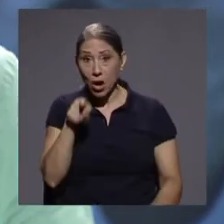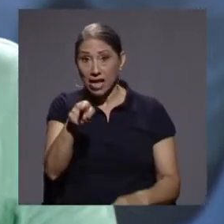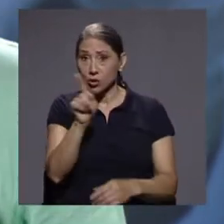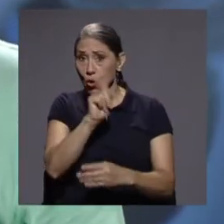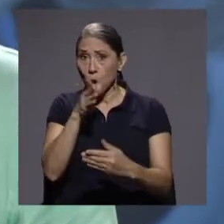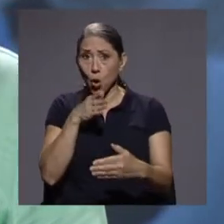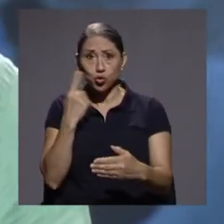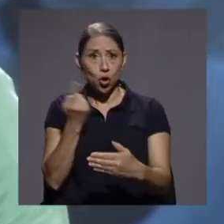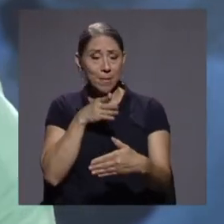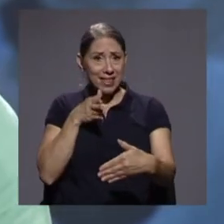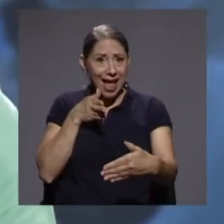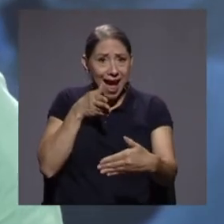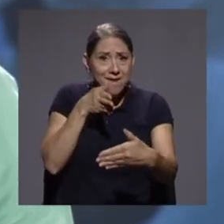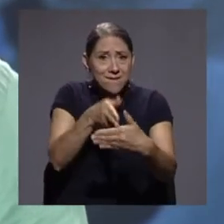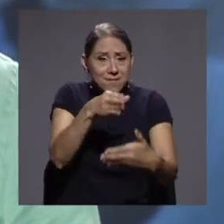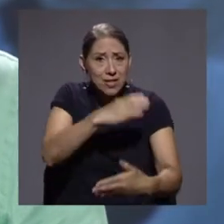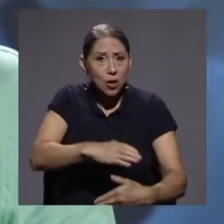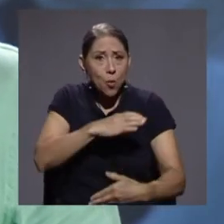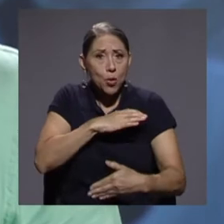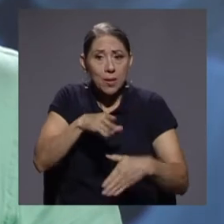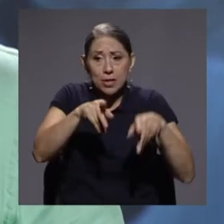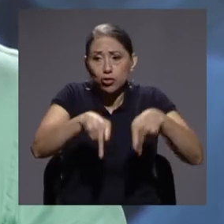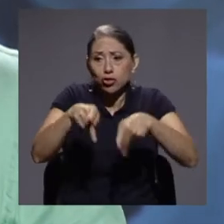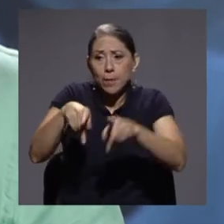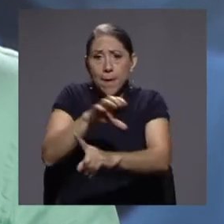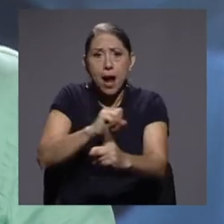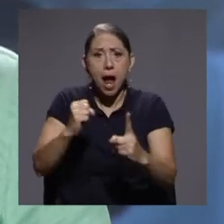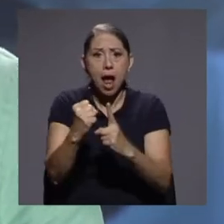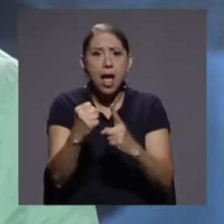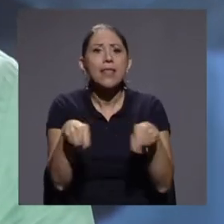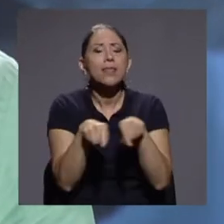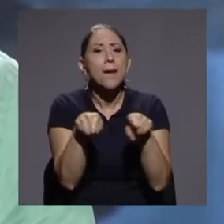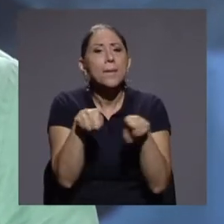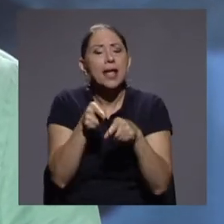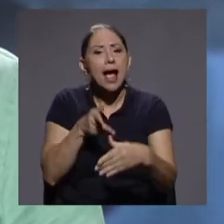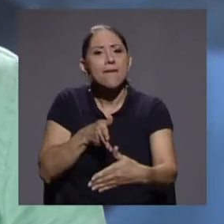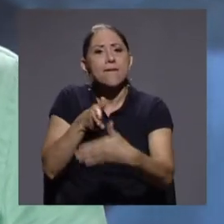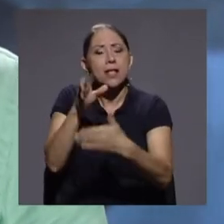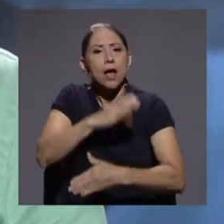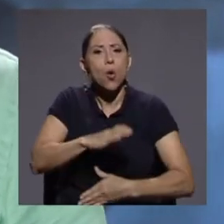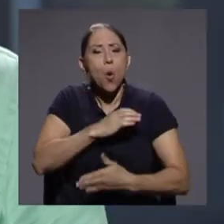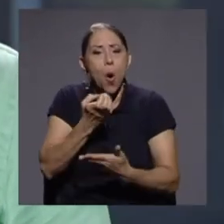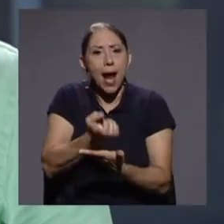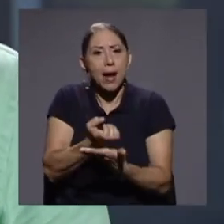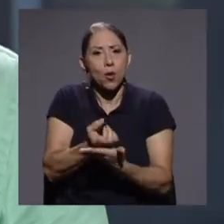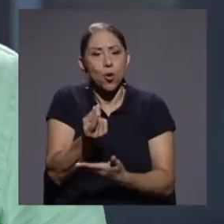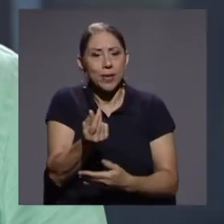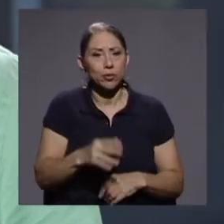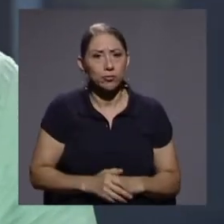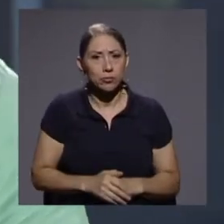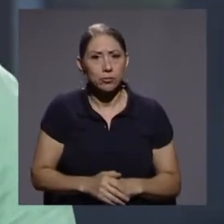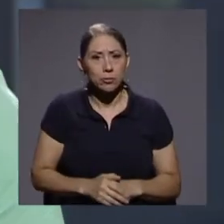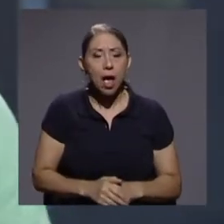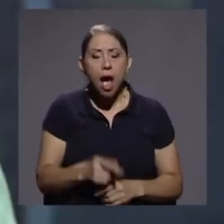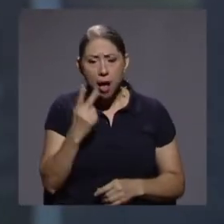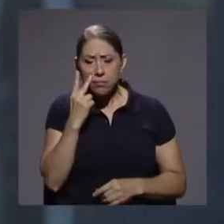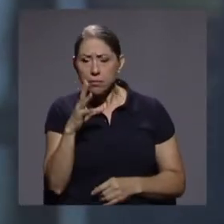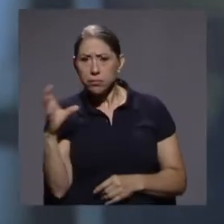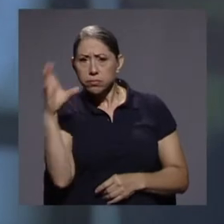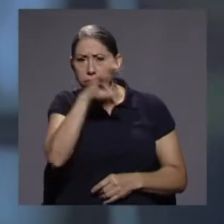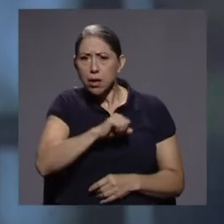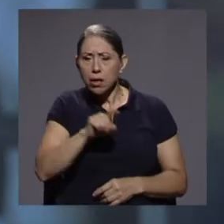directamente a los comportamientos de la sociedad, sino que también afecta los comportamientos económicos. Vemos que no solo tenemos